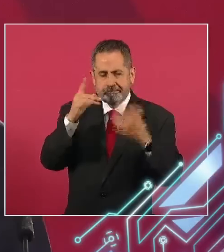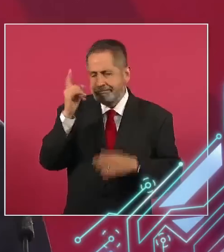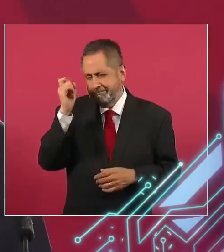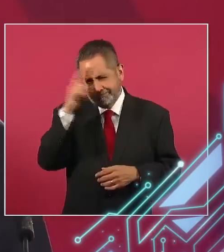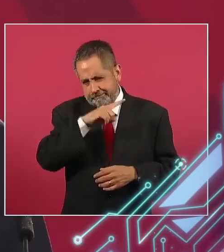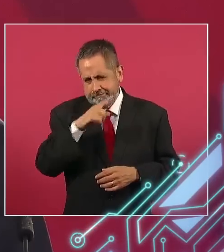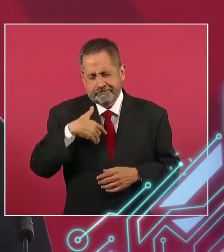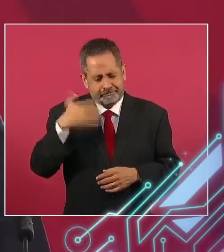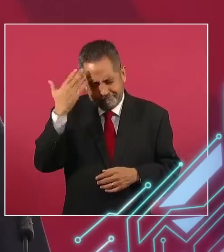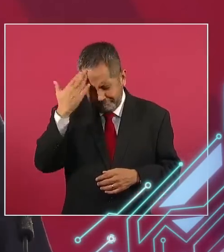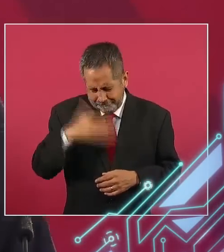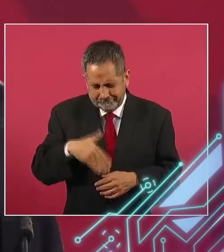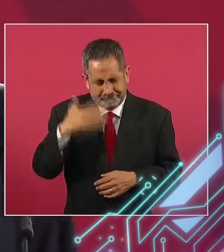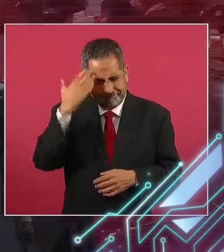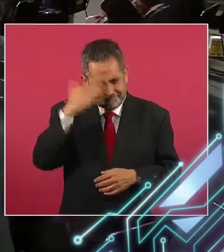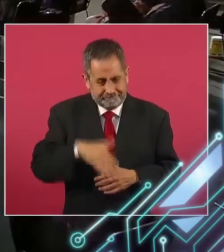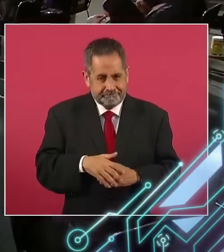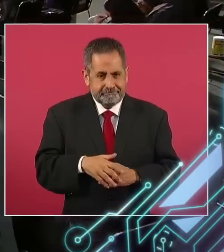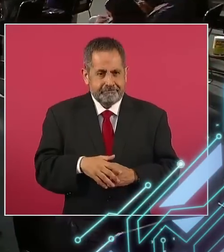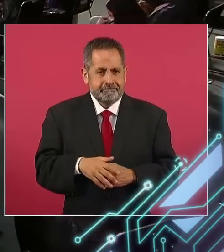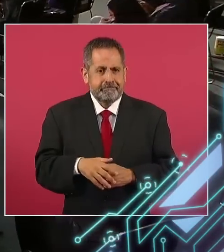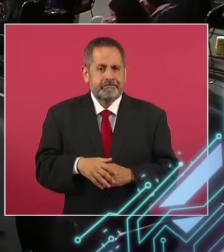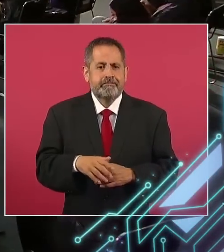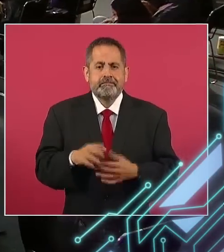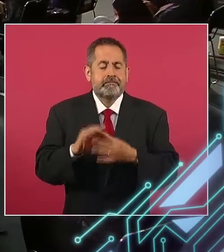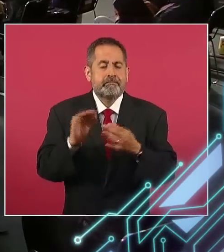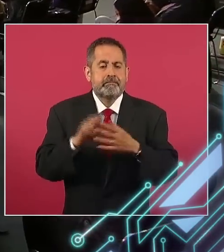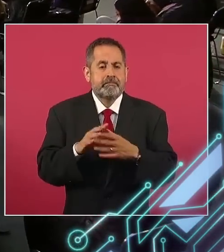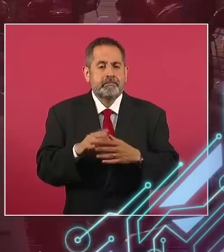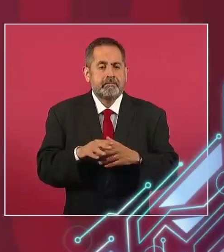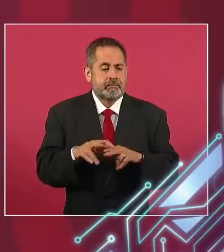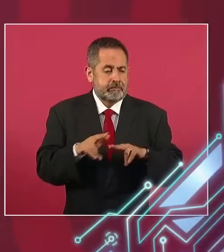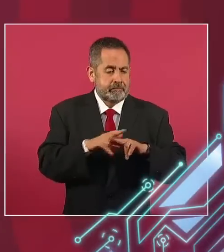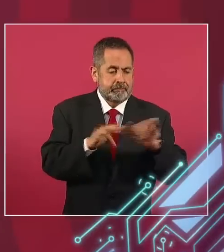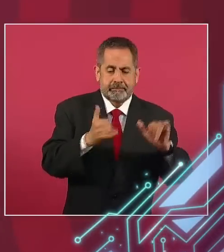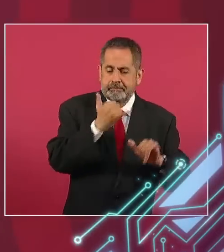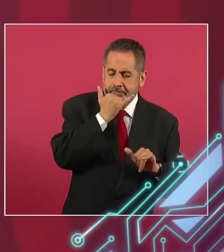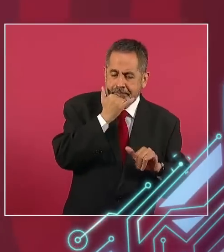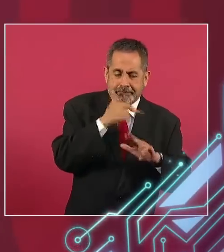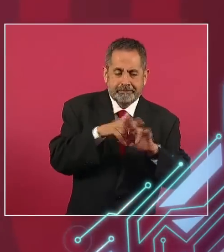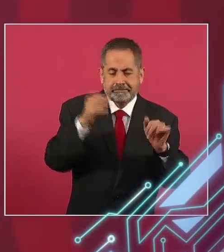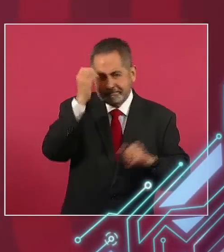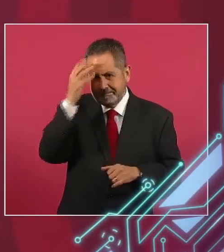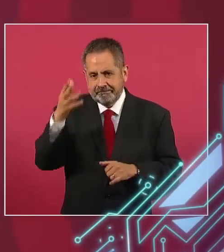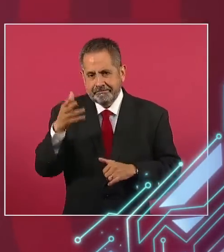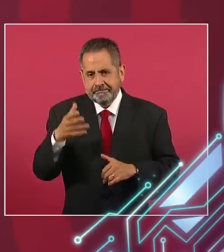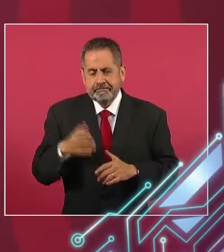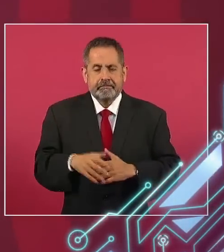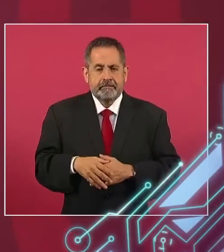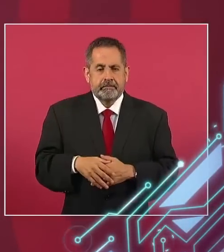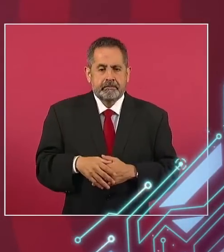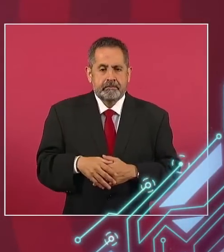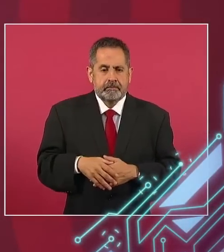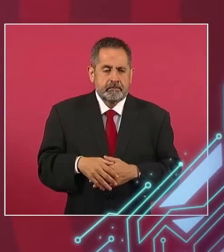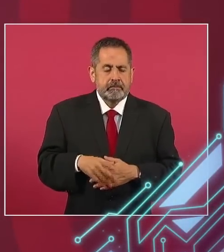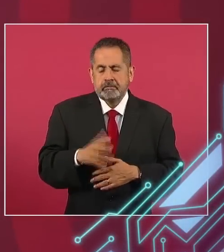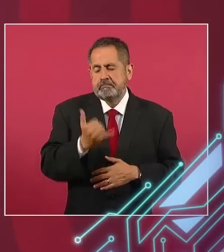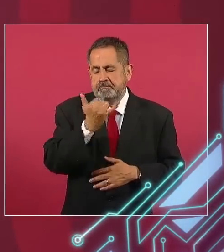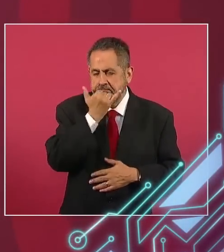Yo lo he dicho muchas veces. Cuando se dice ni perdón ni olvido, yo digo perdón sí.